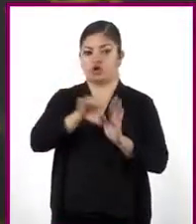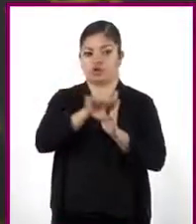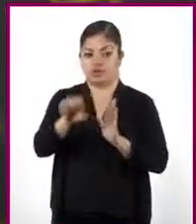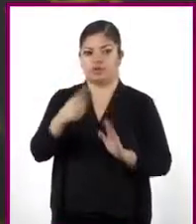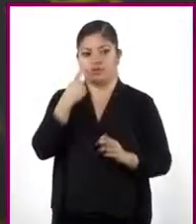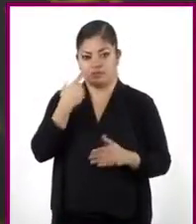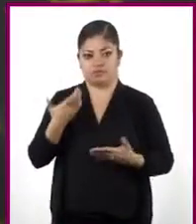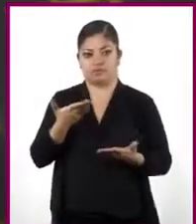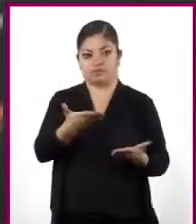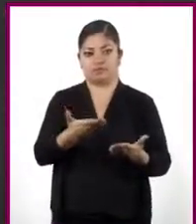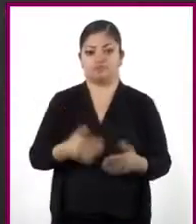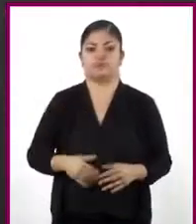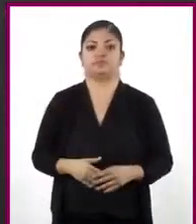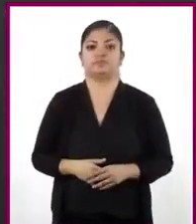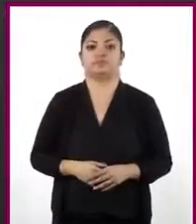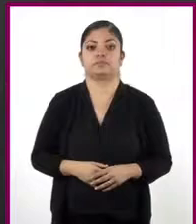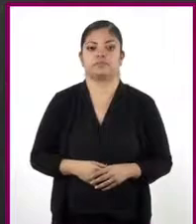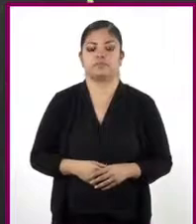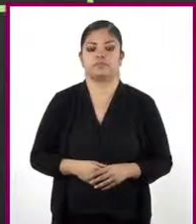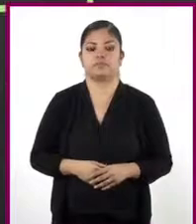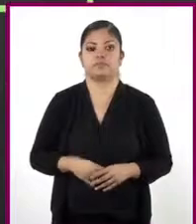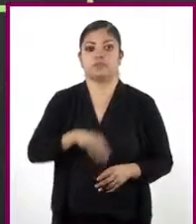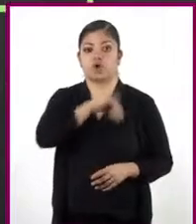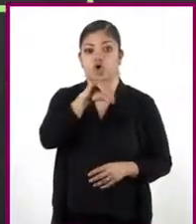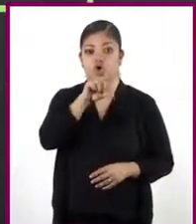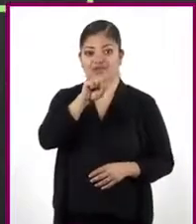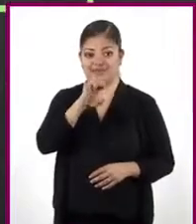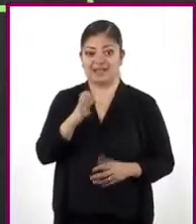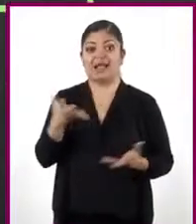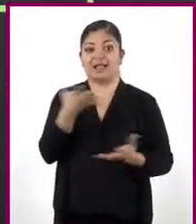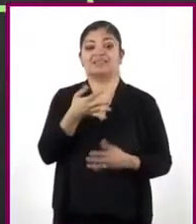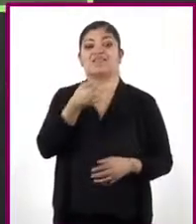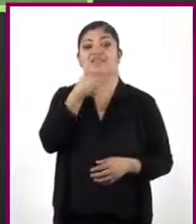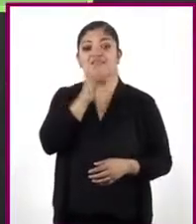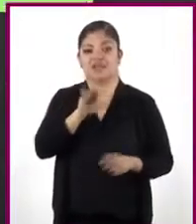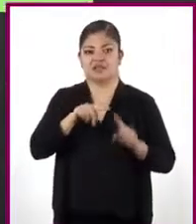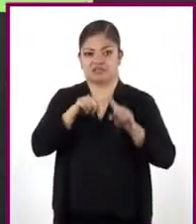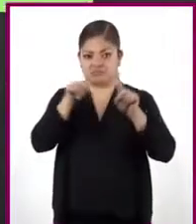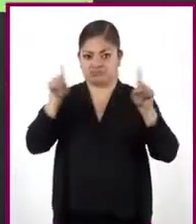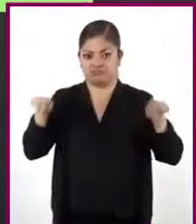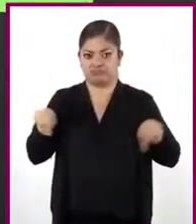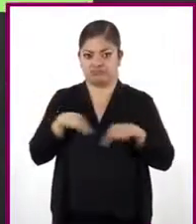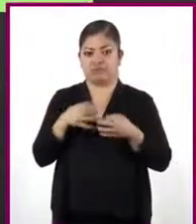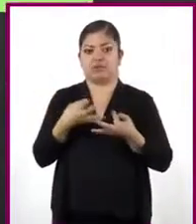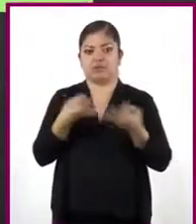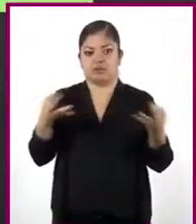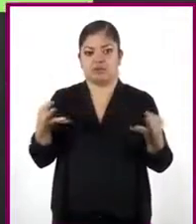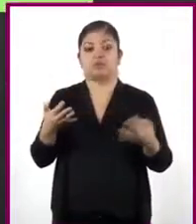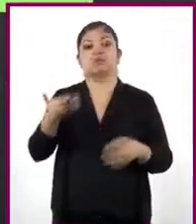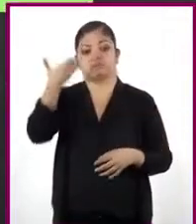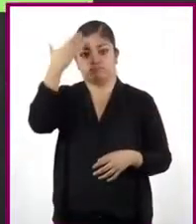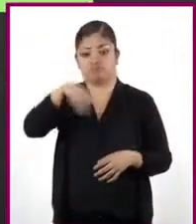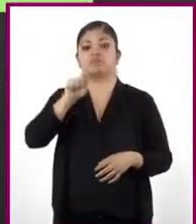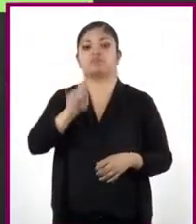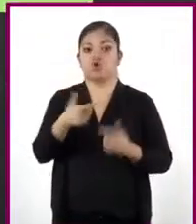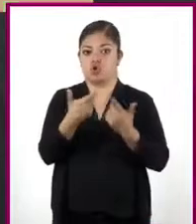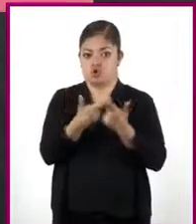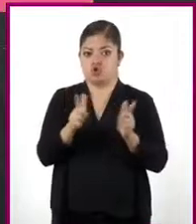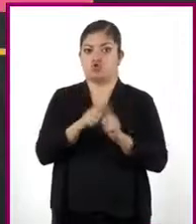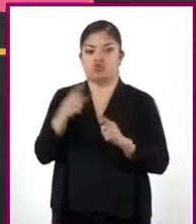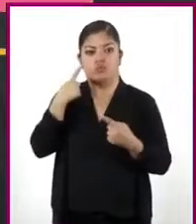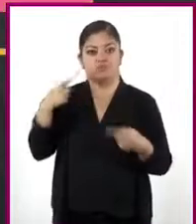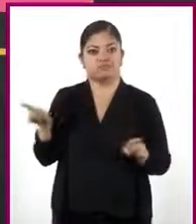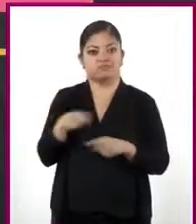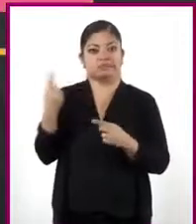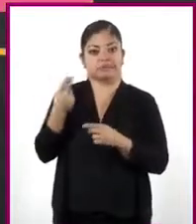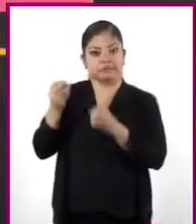¡Acompáñenme! José hará una fiesta en un terreno rectangular. Sabe que el grupo musical requiere un espacio de